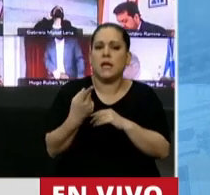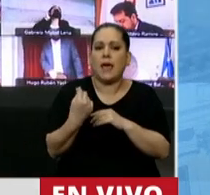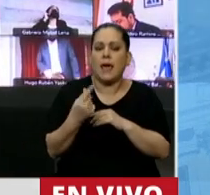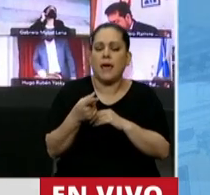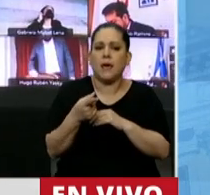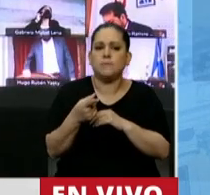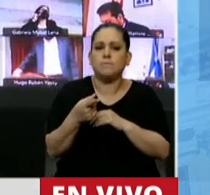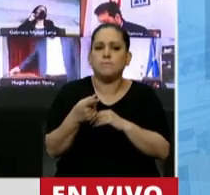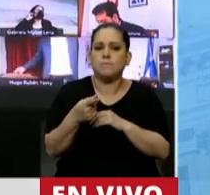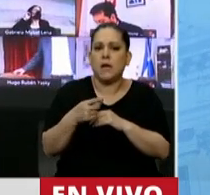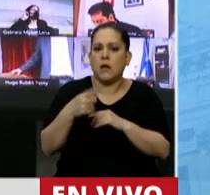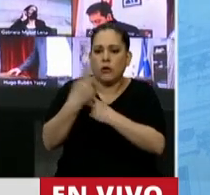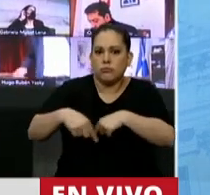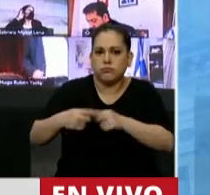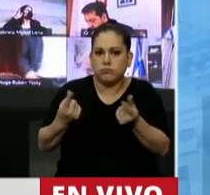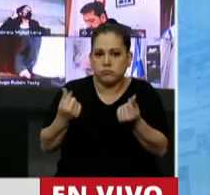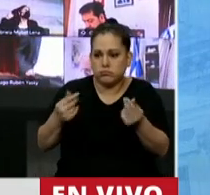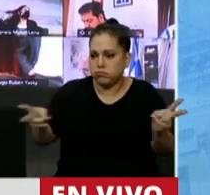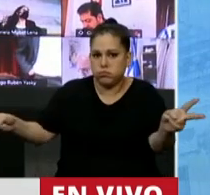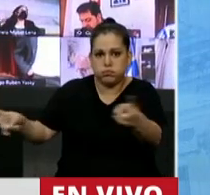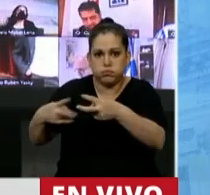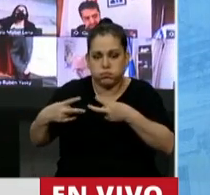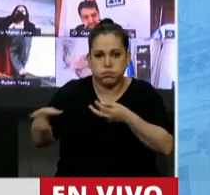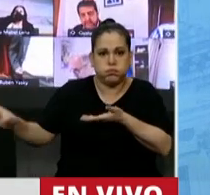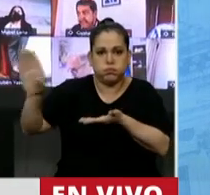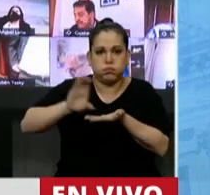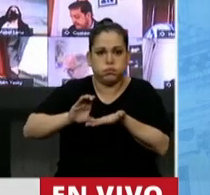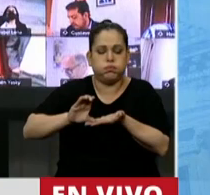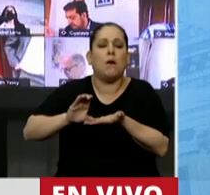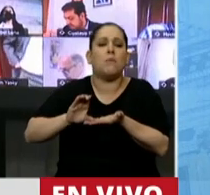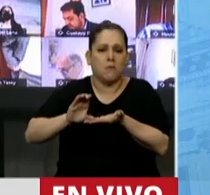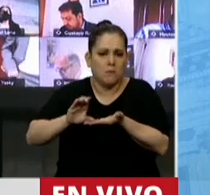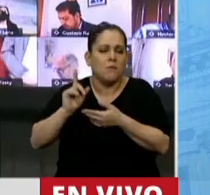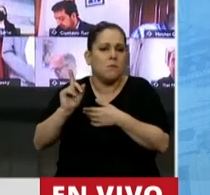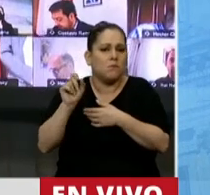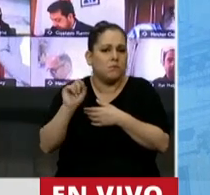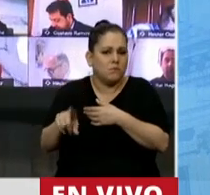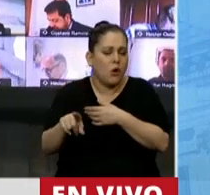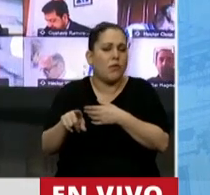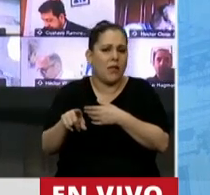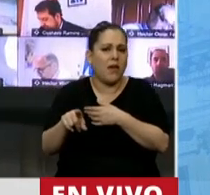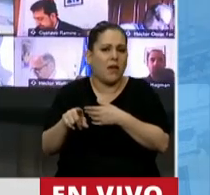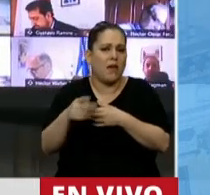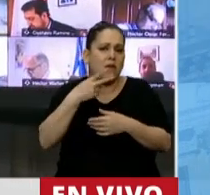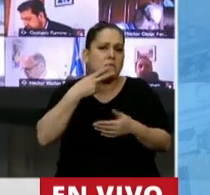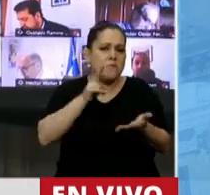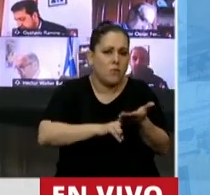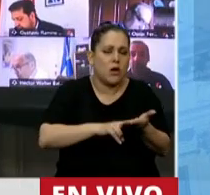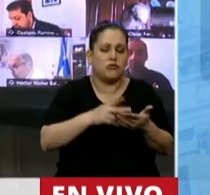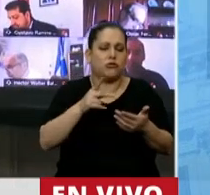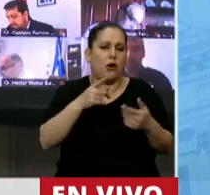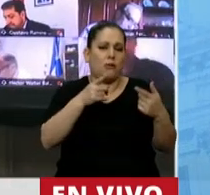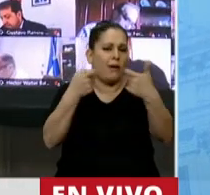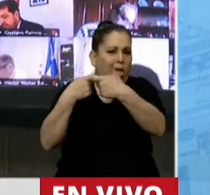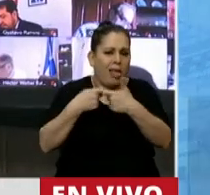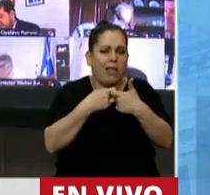caso, todo lo recaudado, contrariando el principio general de que todo impuesto coparticipable va a ir